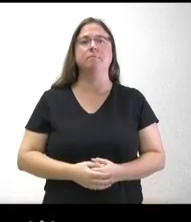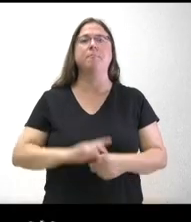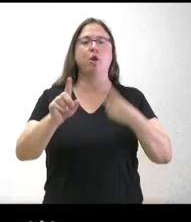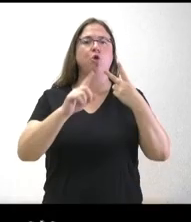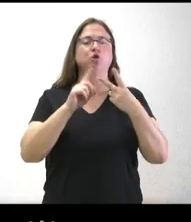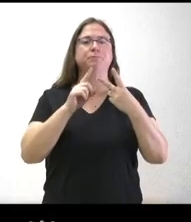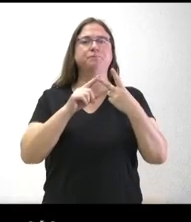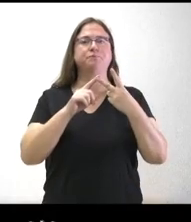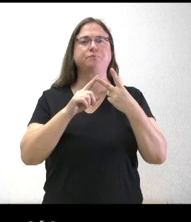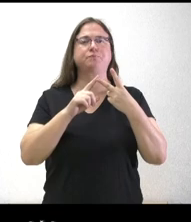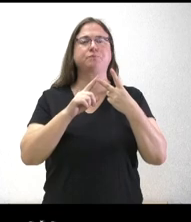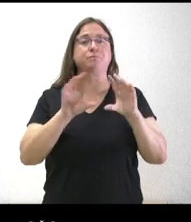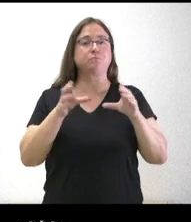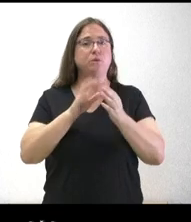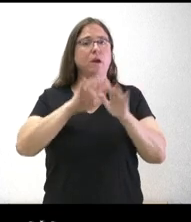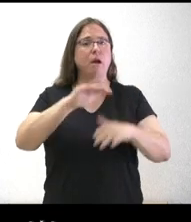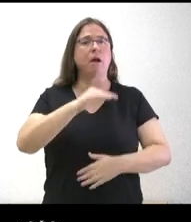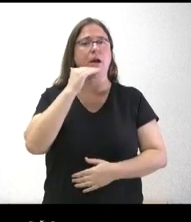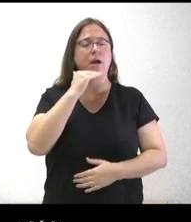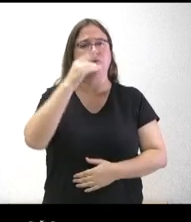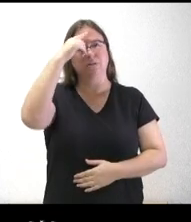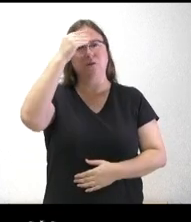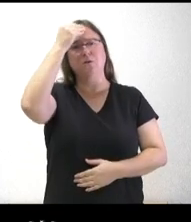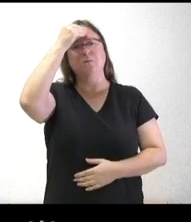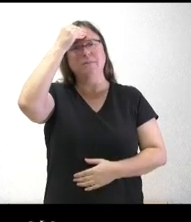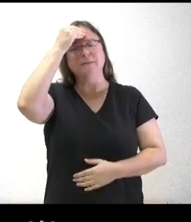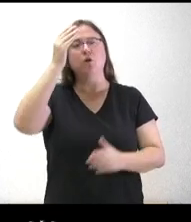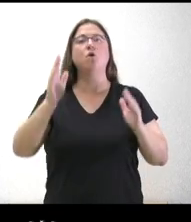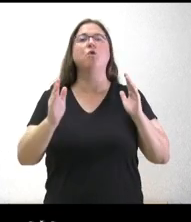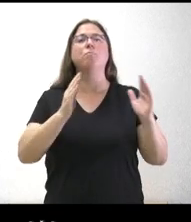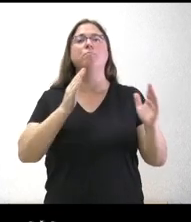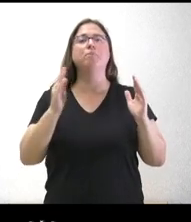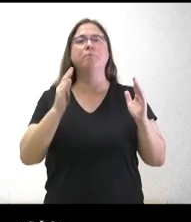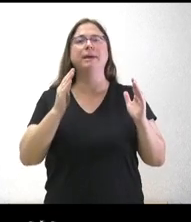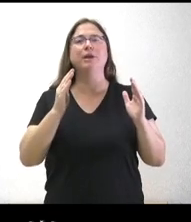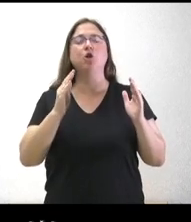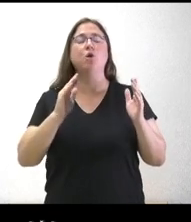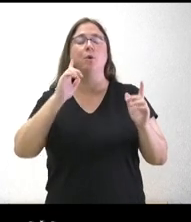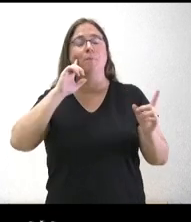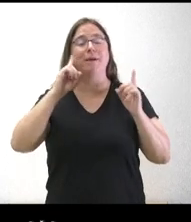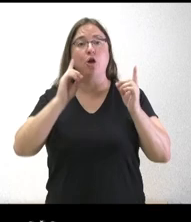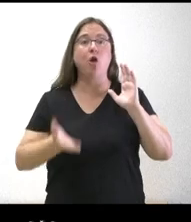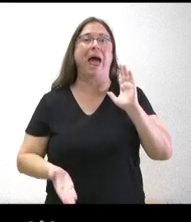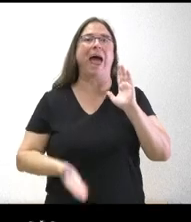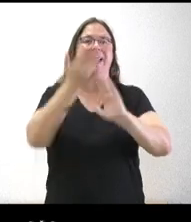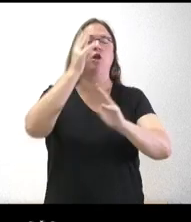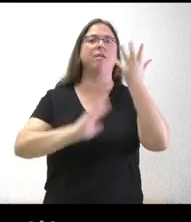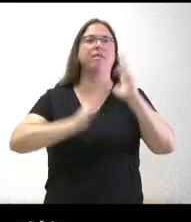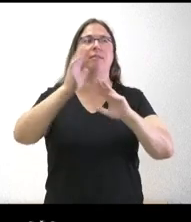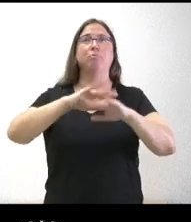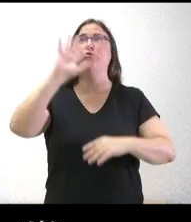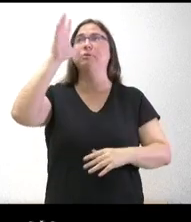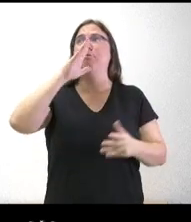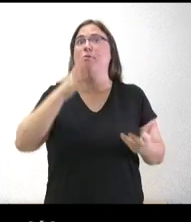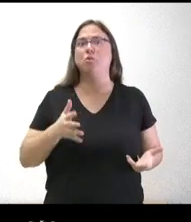parte tiene la Junta o ha pensado la Junta en ampliar el periodo de riesgo alto de incendios ante la situación meteorológica